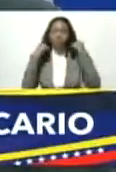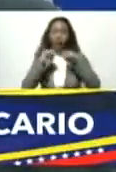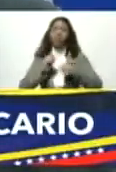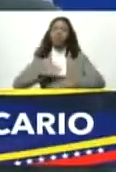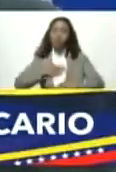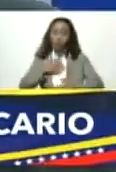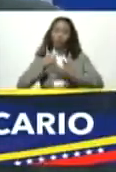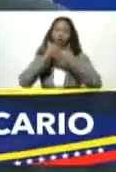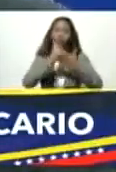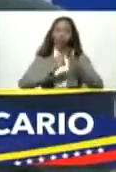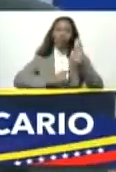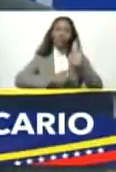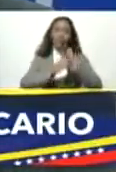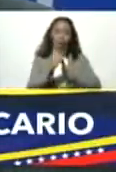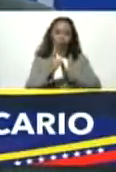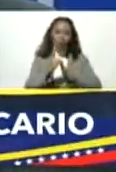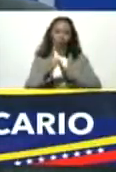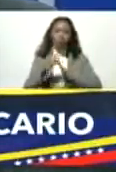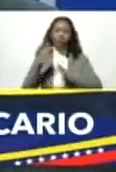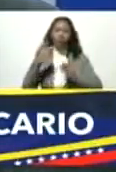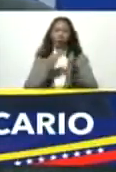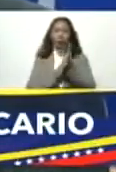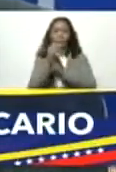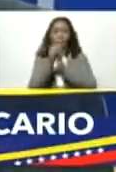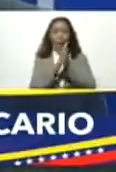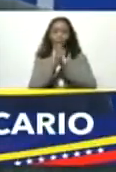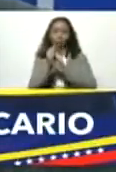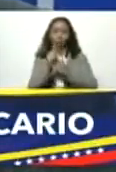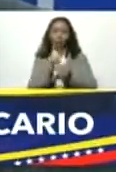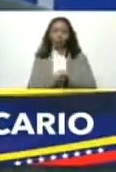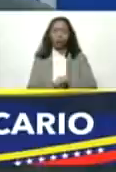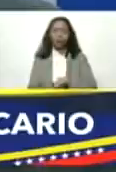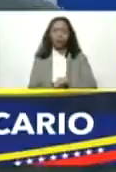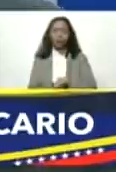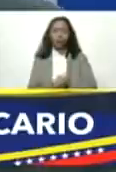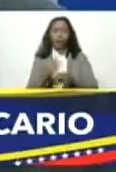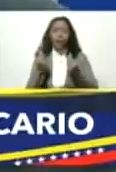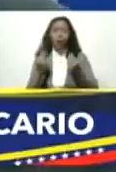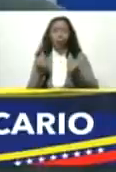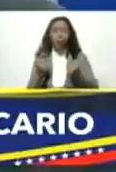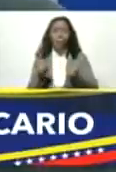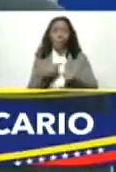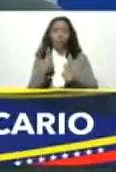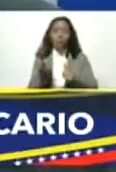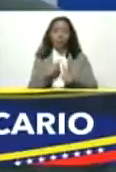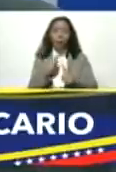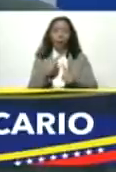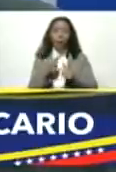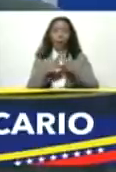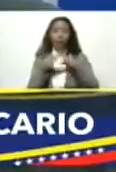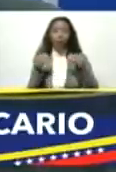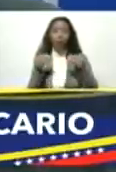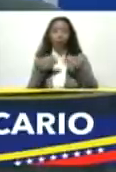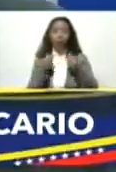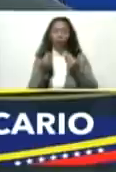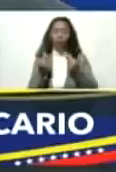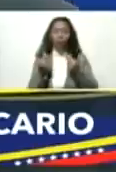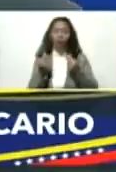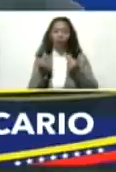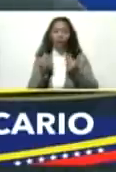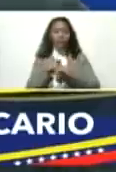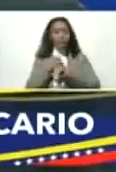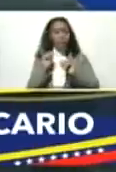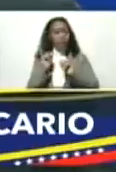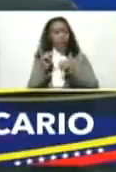ayudar al desarrollo de los emprendedores de la economía primaria de todas las economías en definitiva